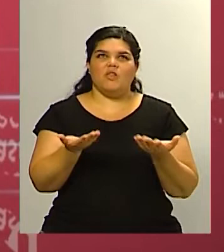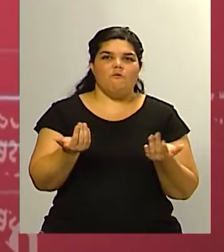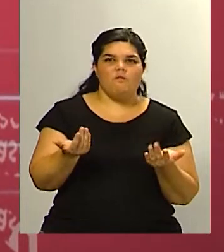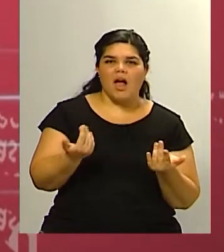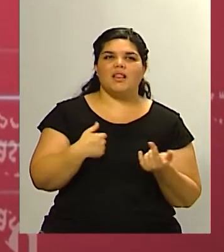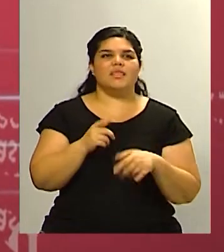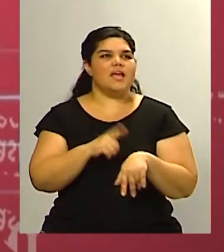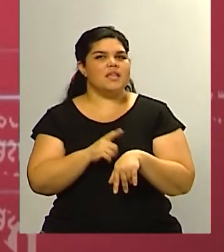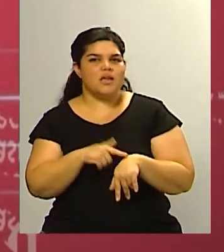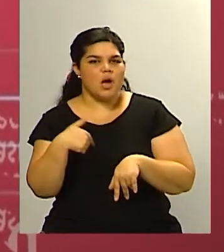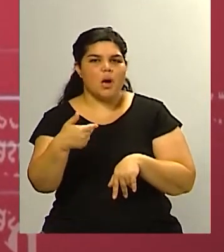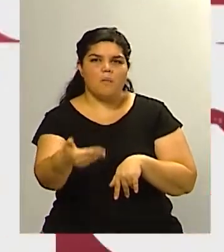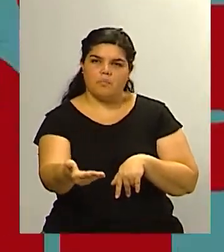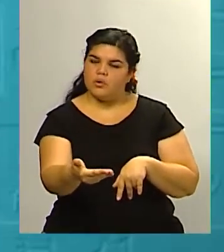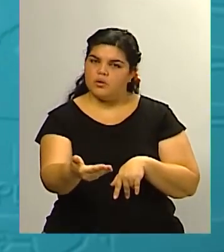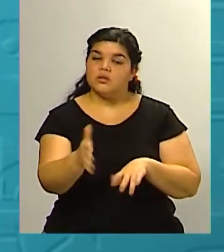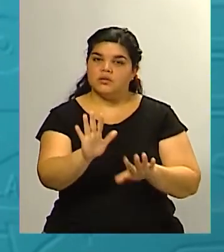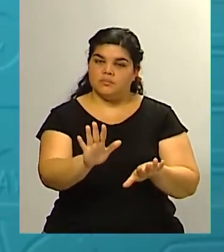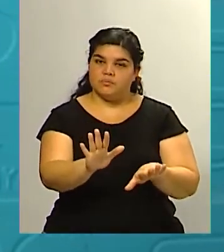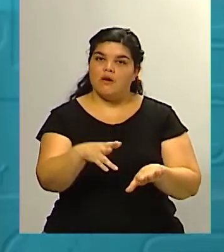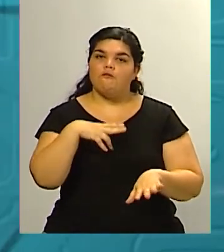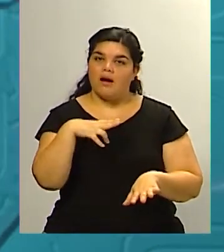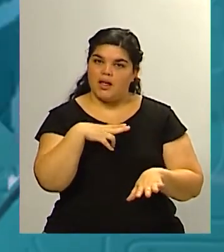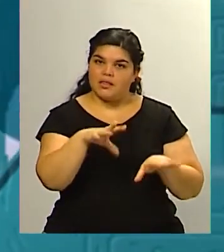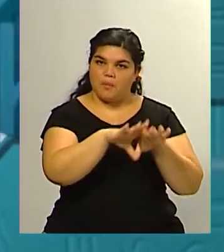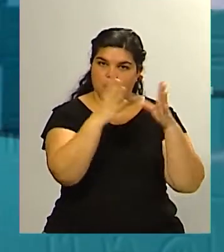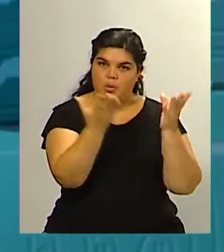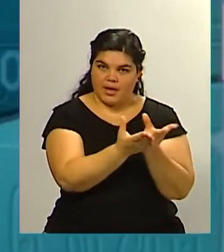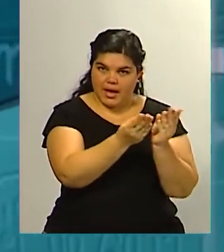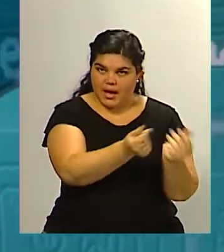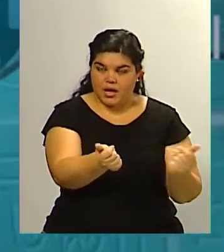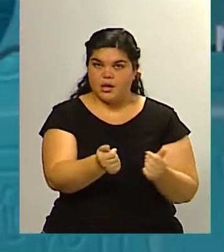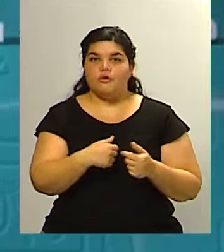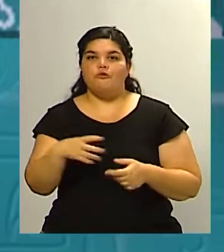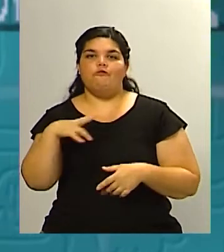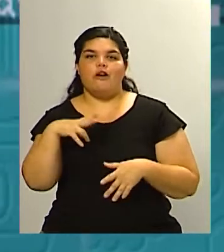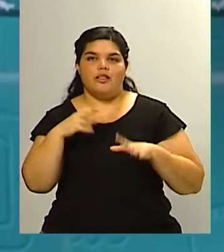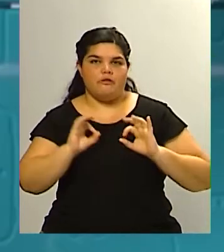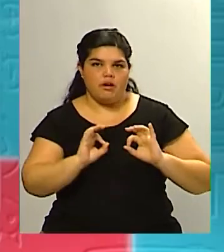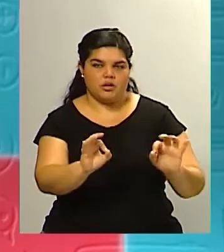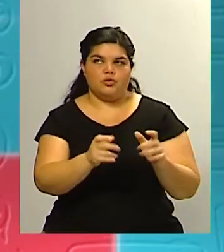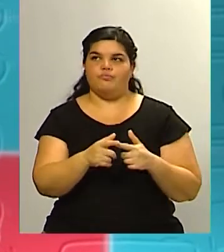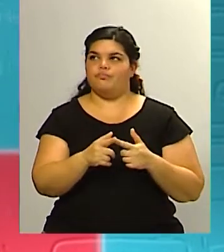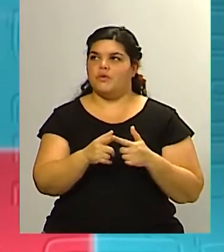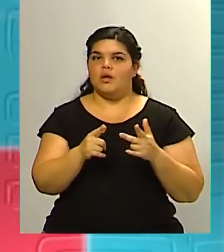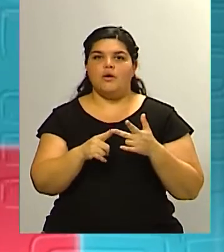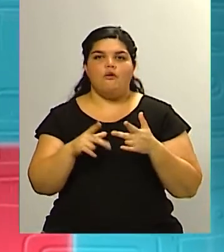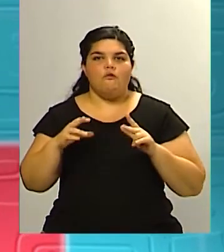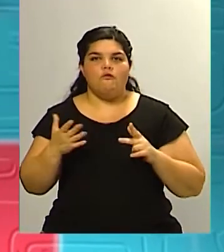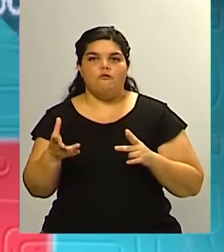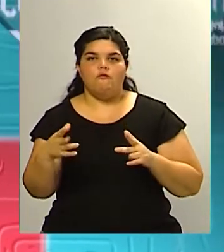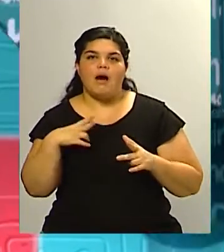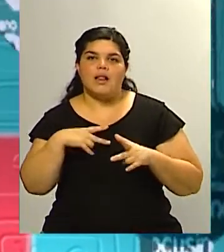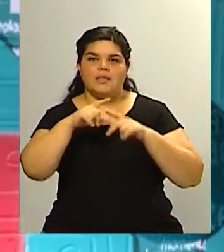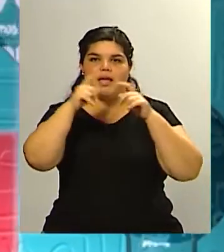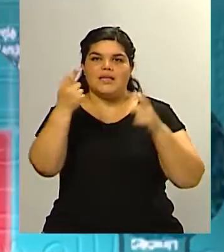prudencial vamos a decirlo en estos términos falta el mundial faltan las vacaciones falta semana santa falta